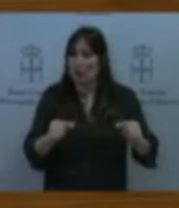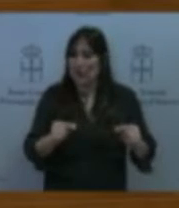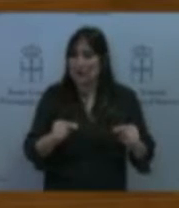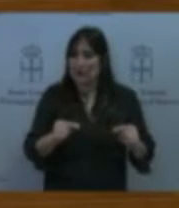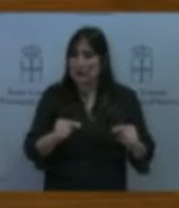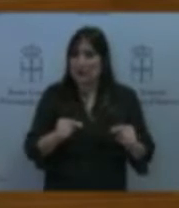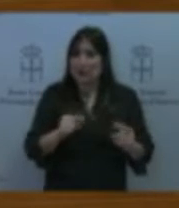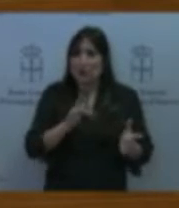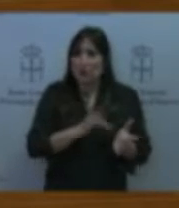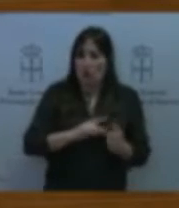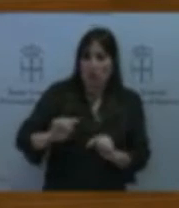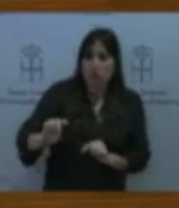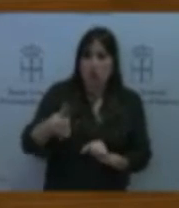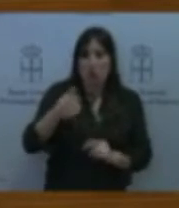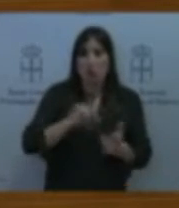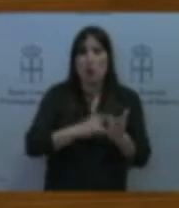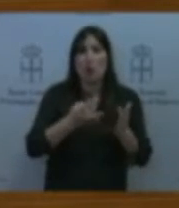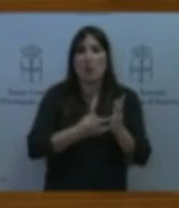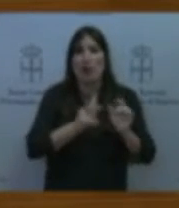finales del año pasado a finales del año pasado